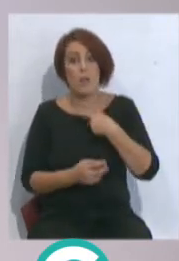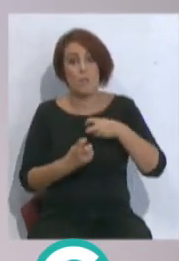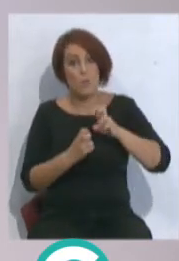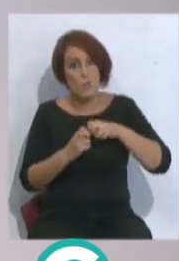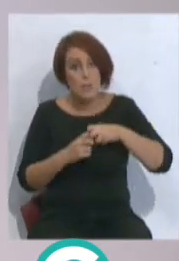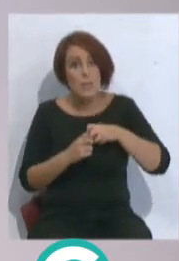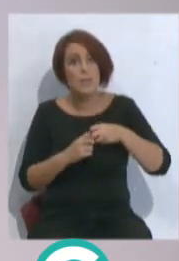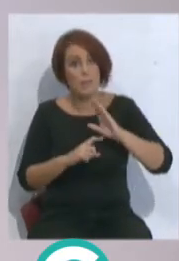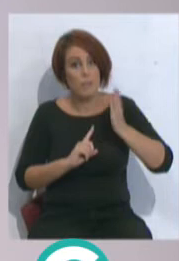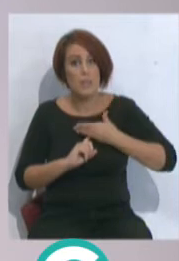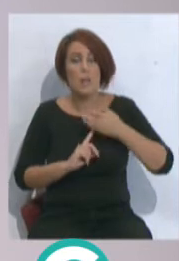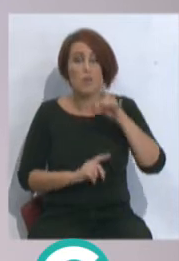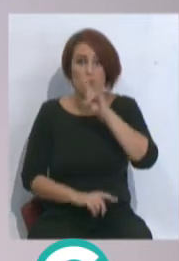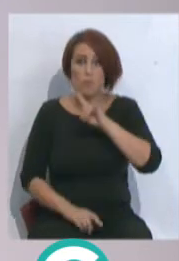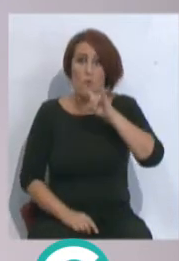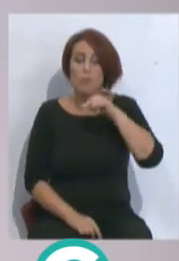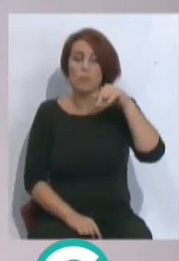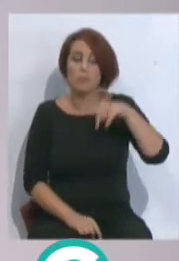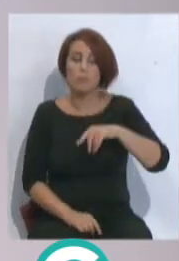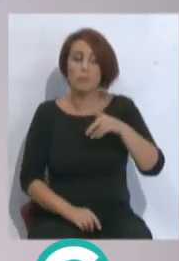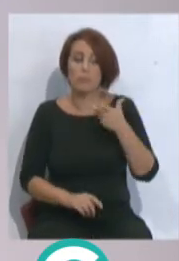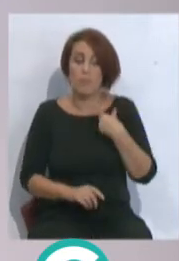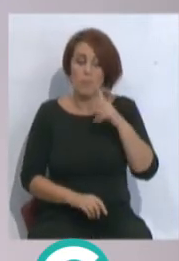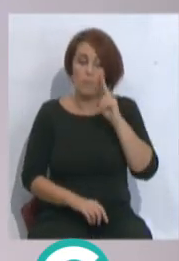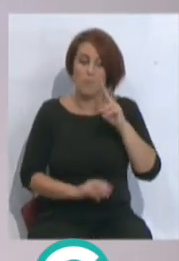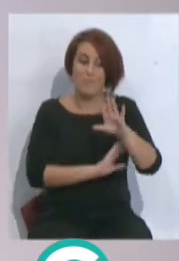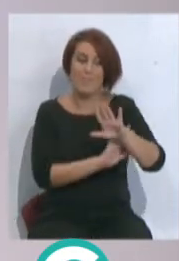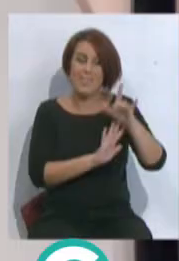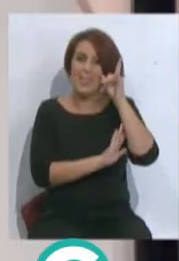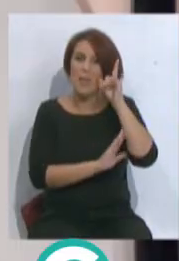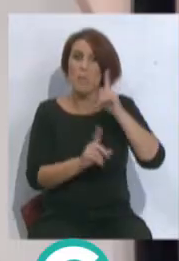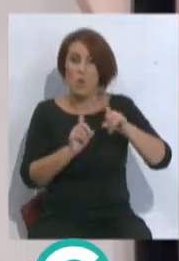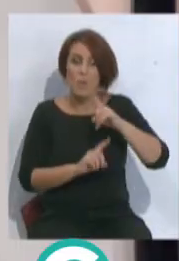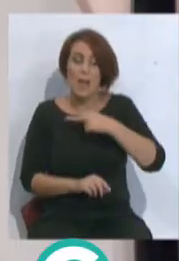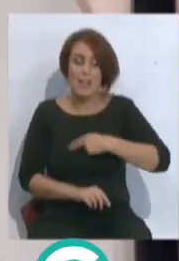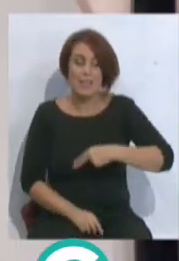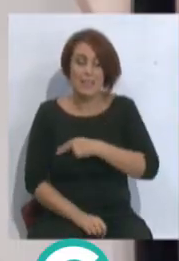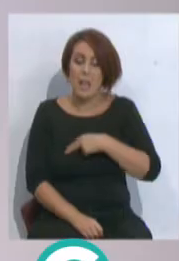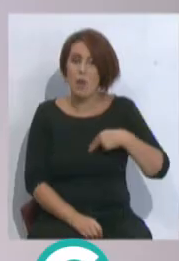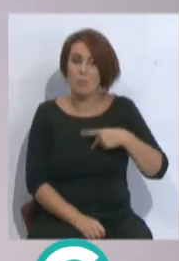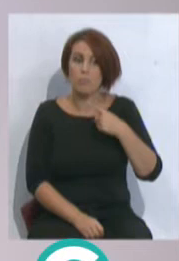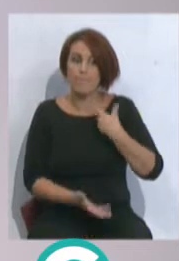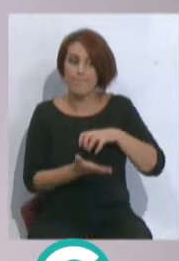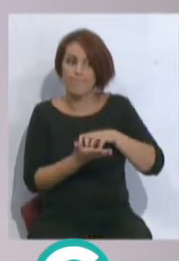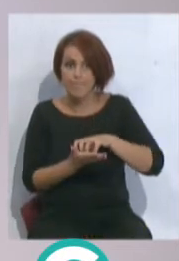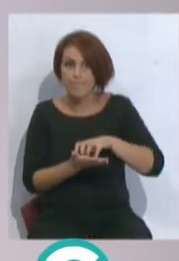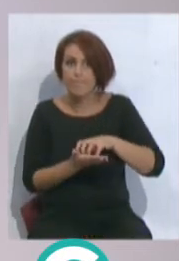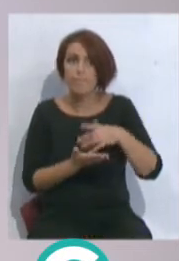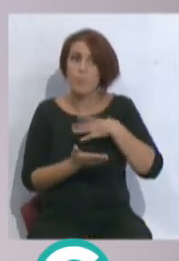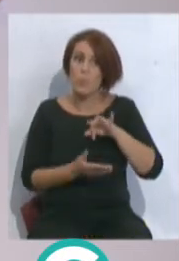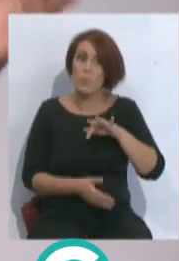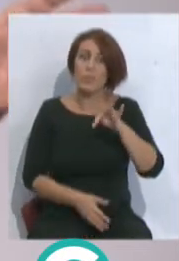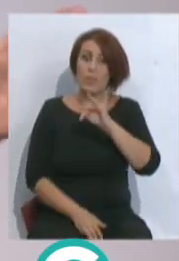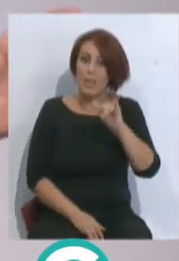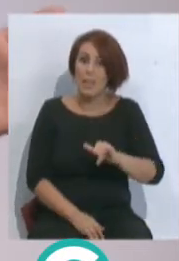Tiene problemas. El mejor choco que lo hemos visto en este inicio sigue teniendo problemas por la banda izquierda. Alza Mendi estamos viendo cómo tiene dudas. Puede jugar Álvaro,